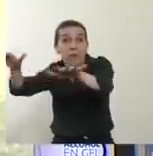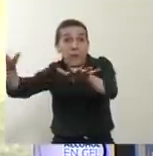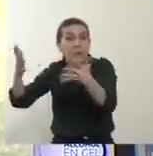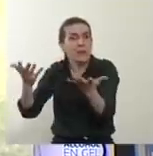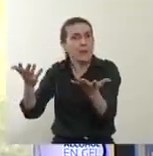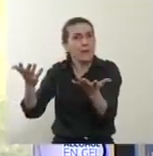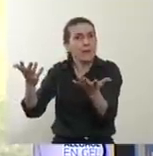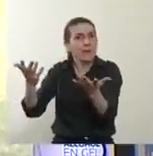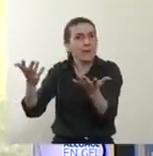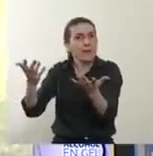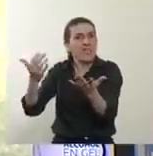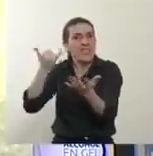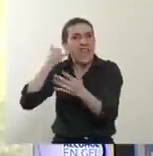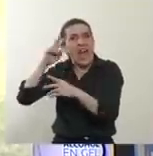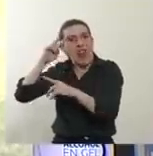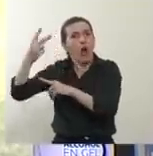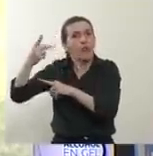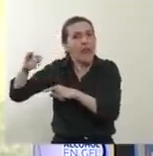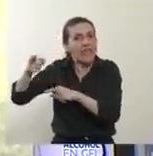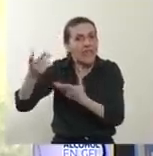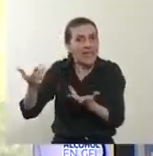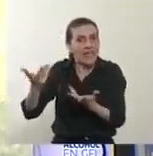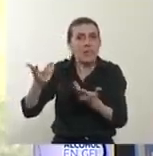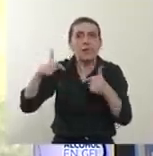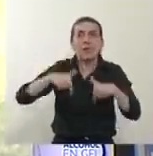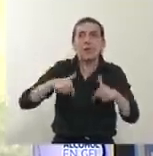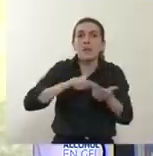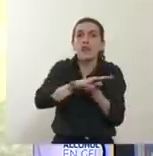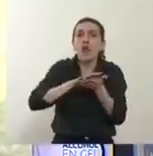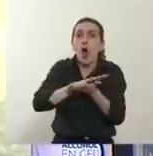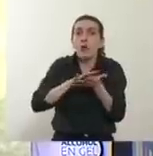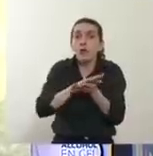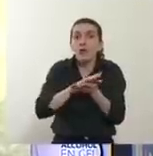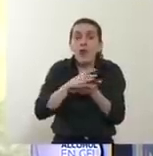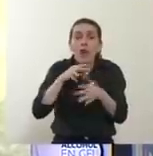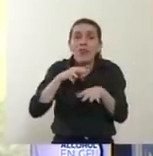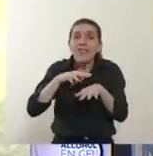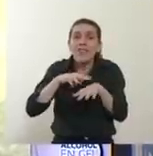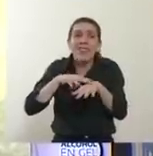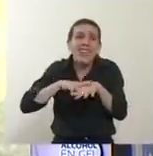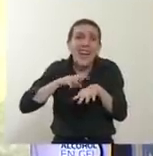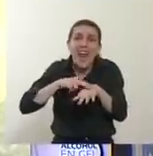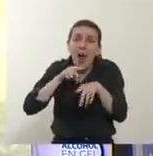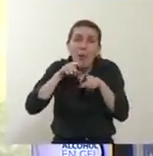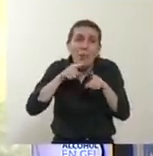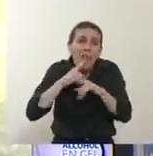Y no tenemos más solución, no puedo recomendarles otra solución que cuidarse.